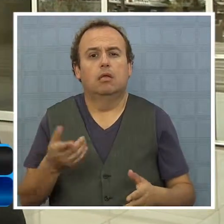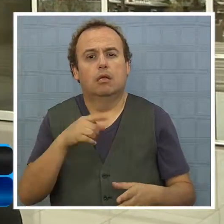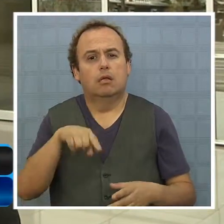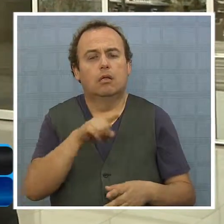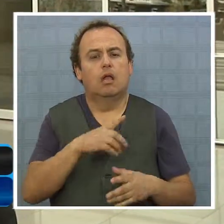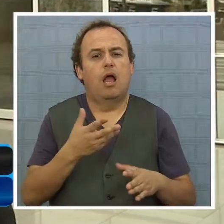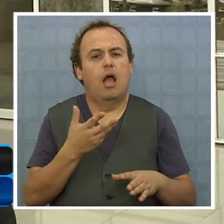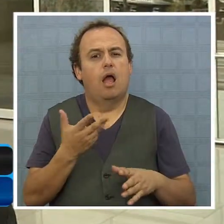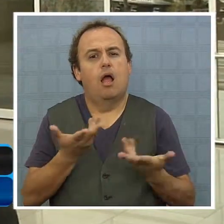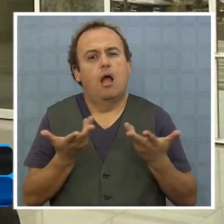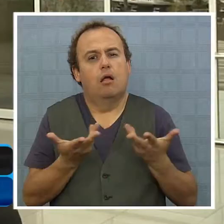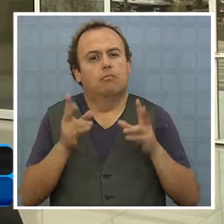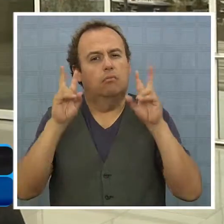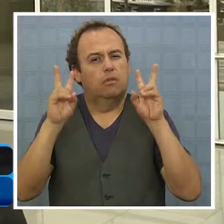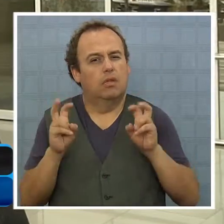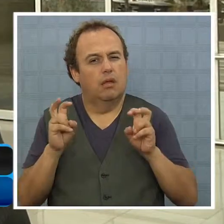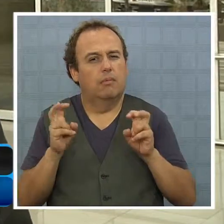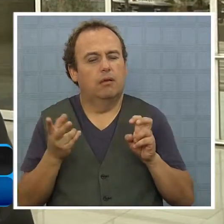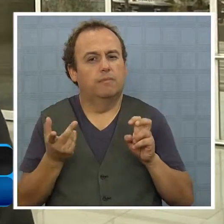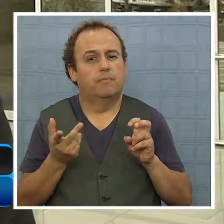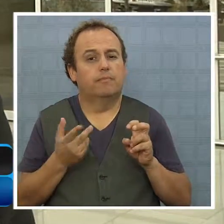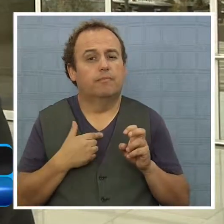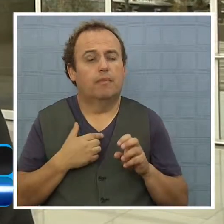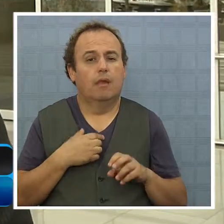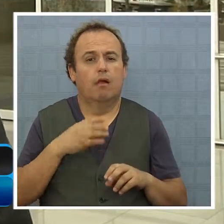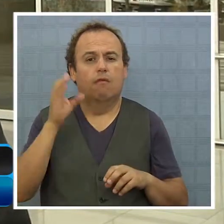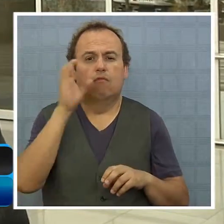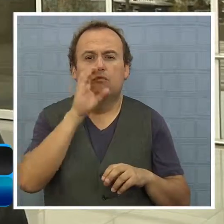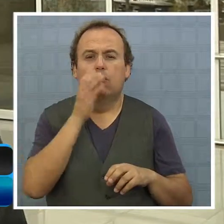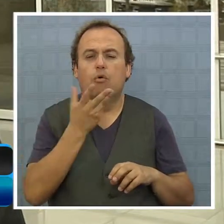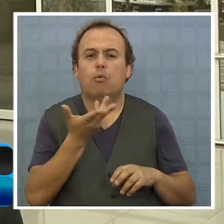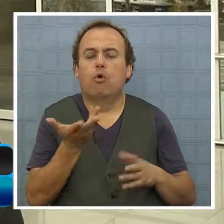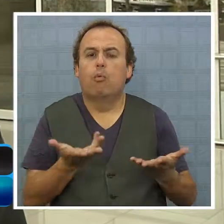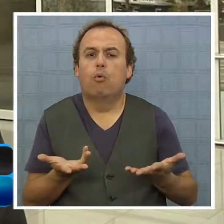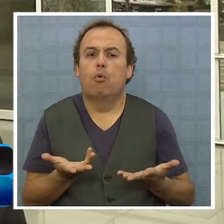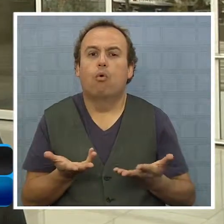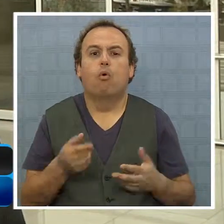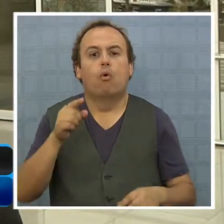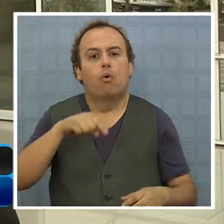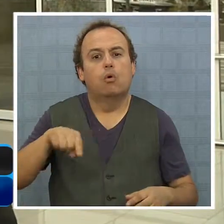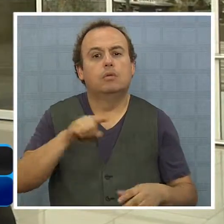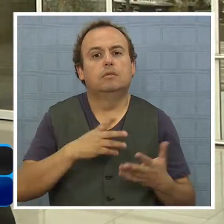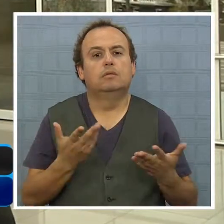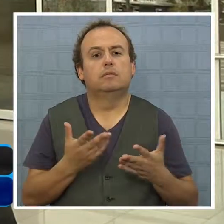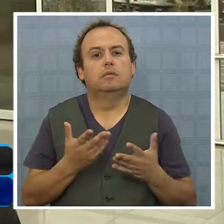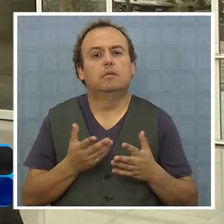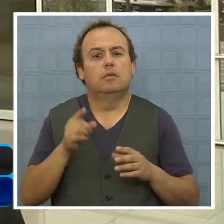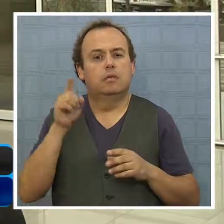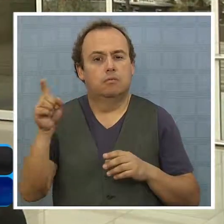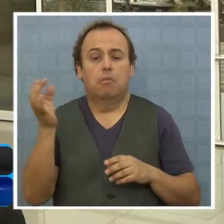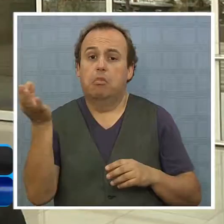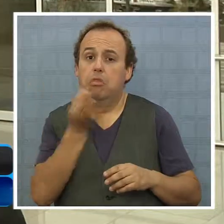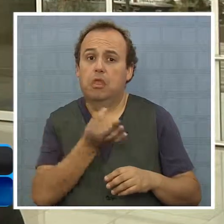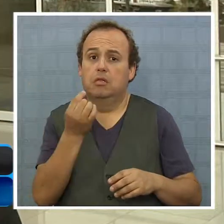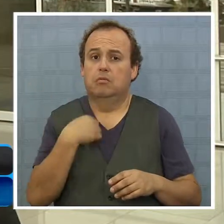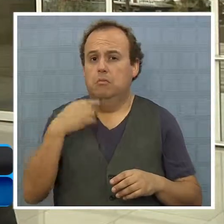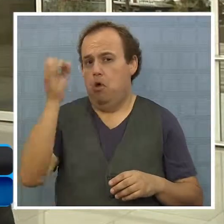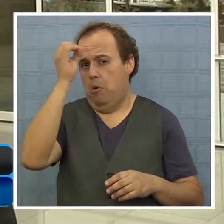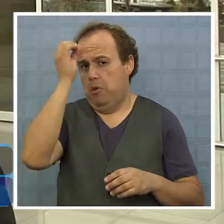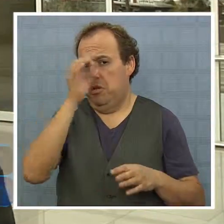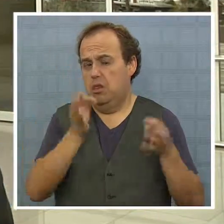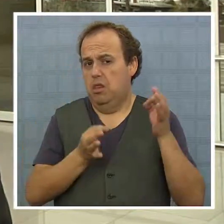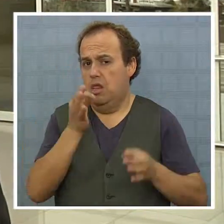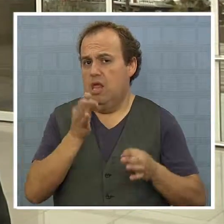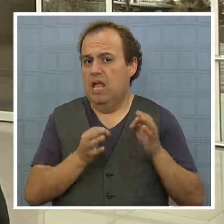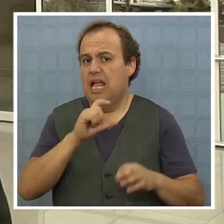De manera que lo que hay es un tema que en definitiva dice relación con la proporcionalidad de la medida que a juicio